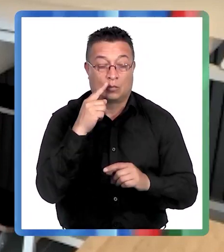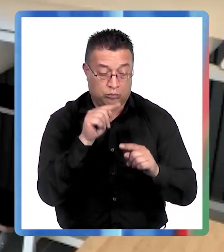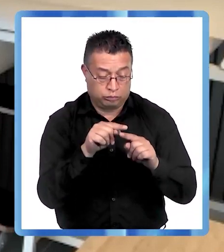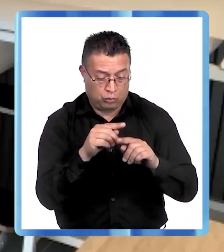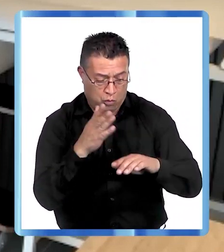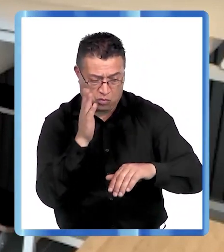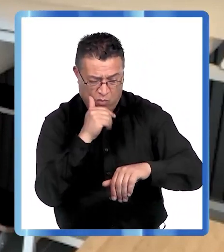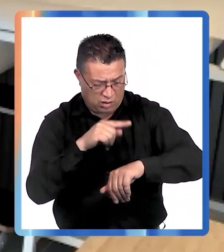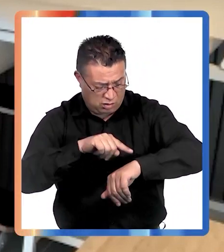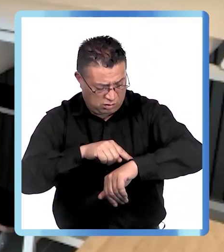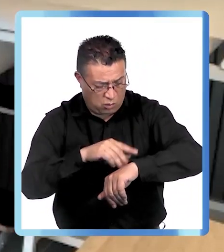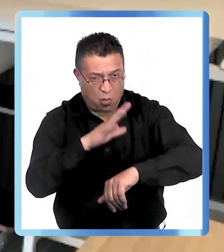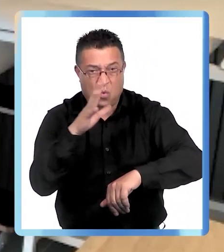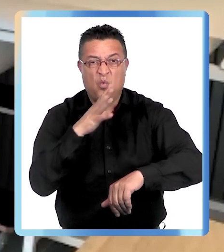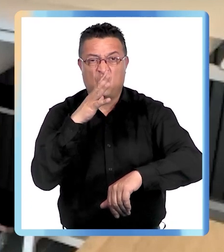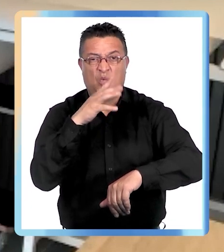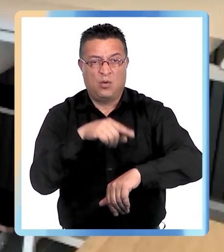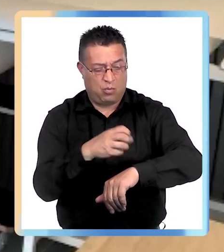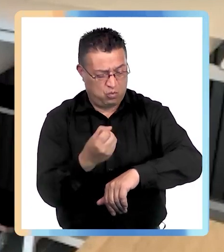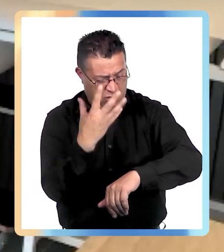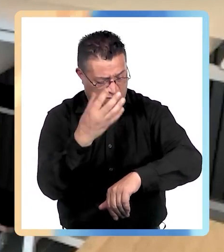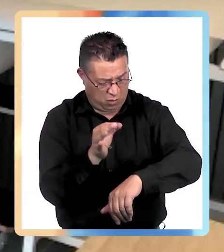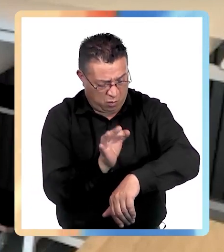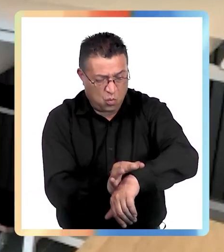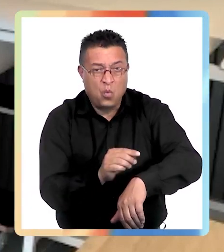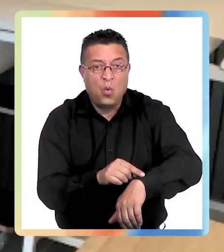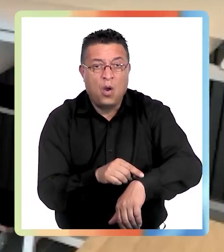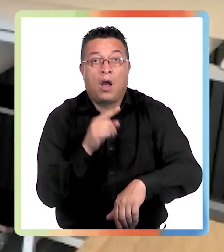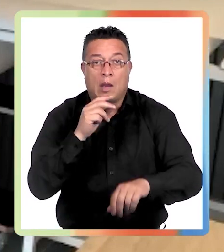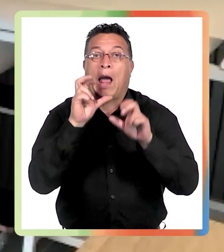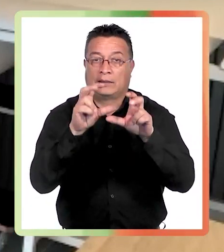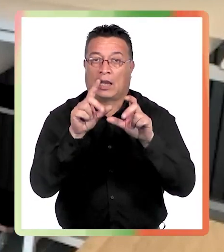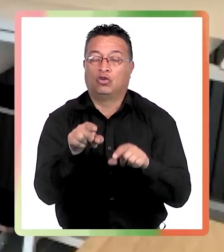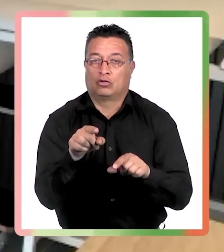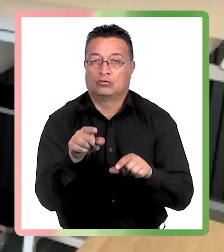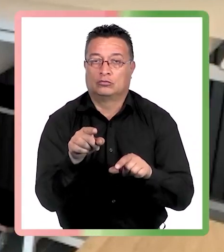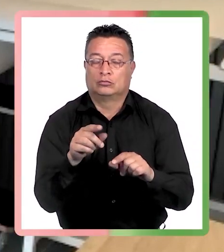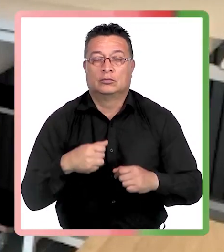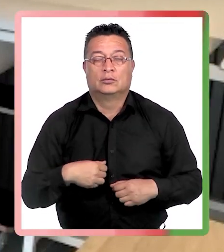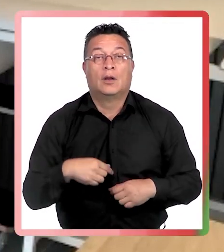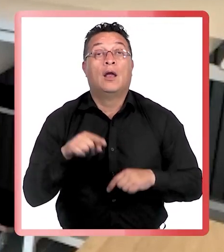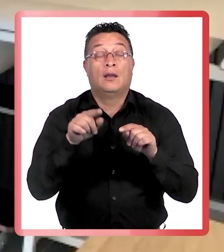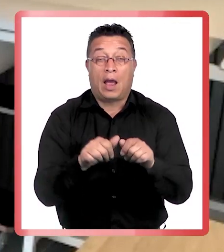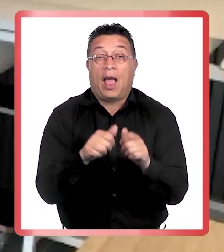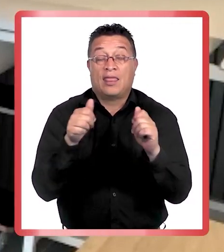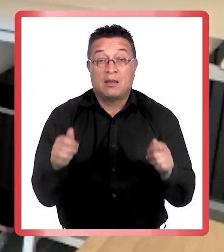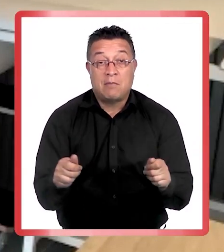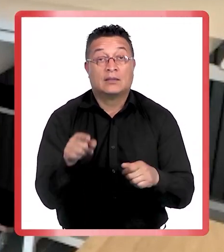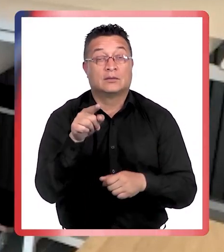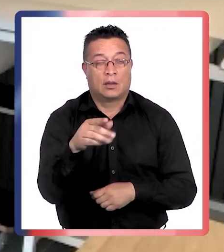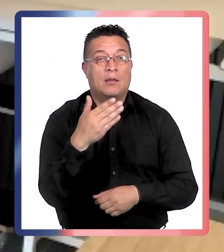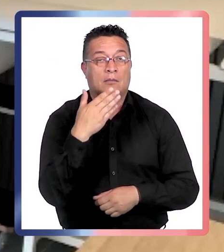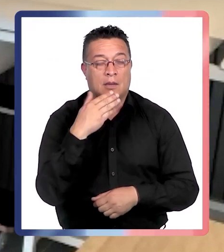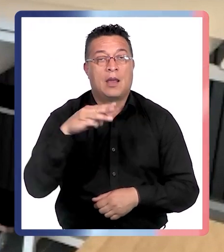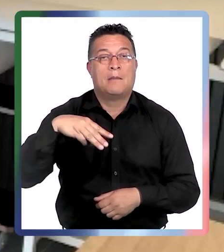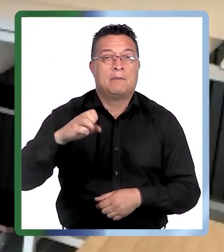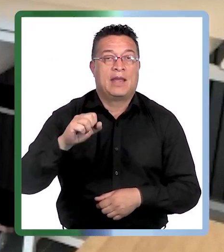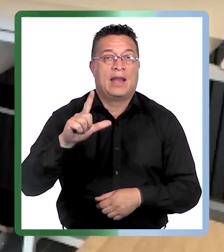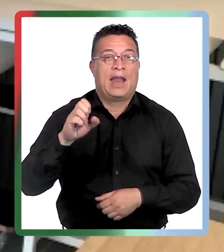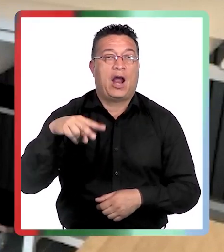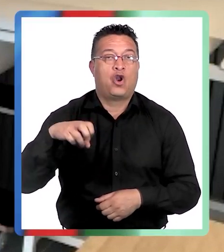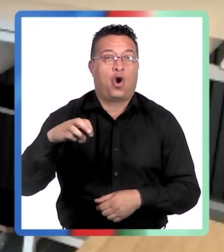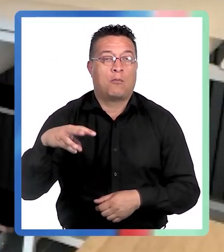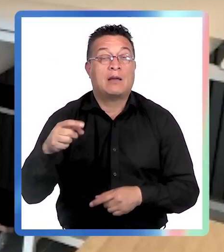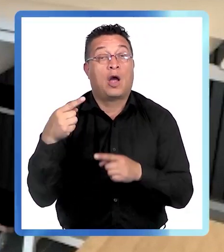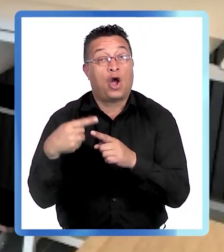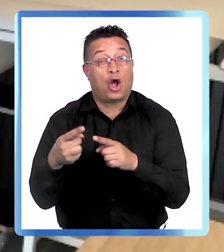conocías, que no tenías y que de repente aparece, es súper importante estar atento a eso. Y además, eso es principalmente para el melanoma. Pero hay